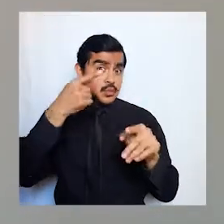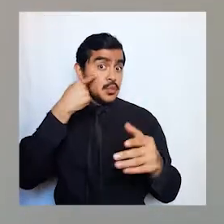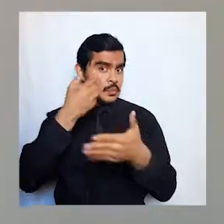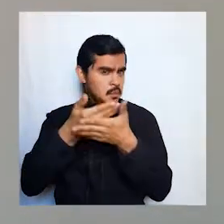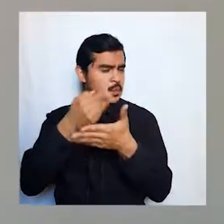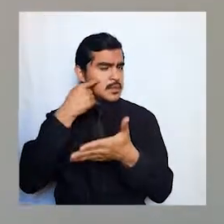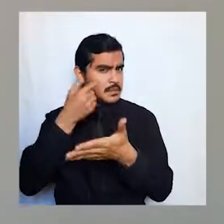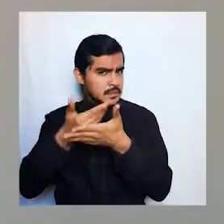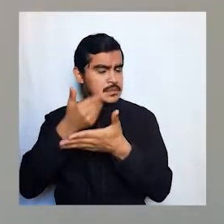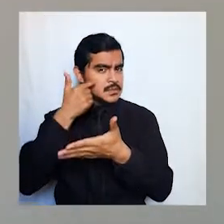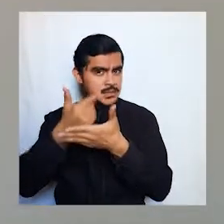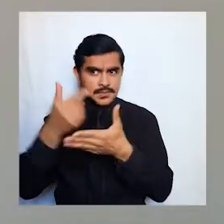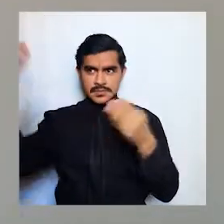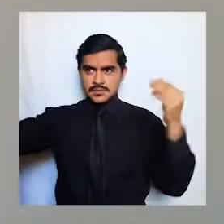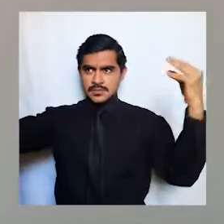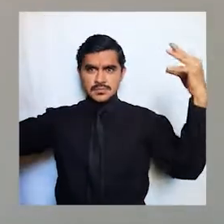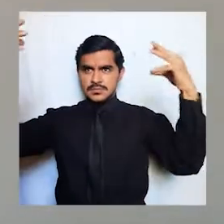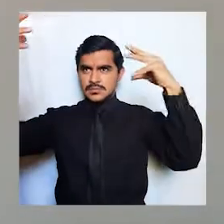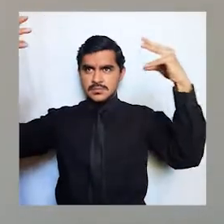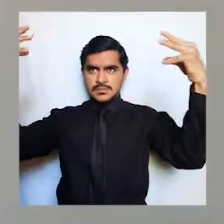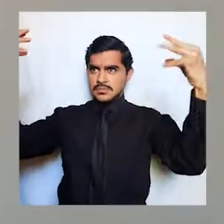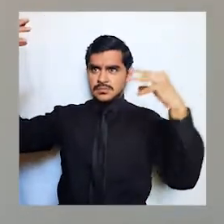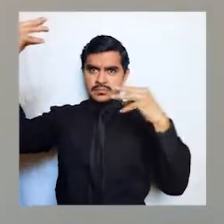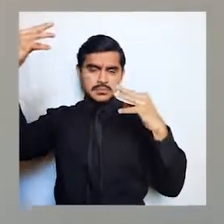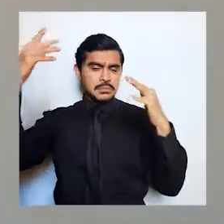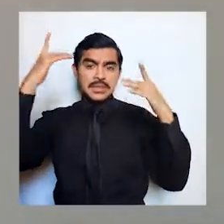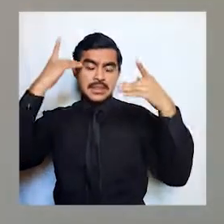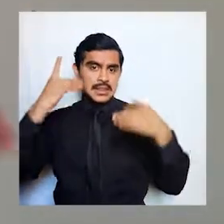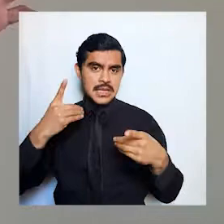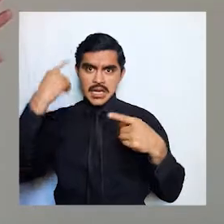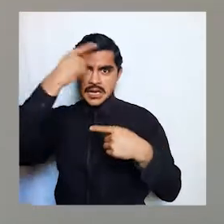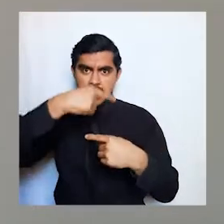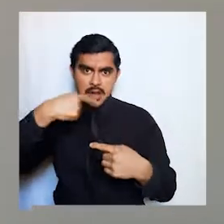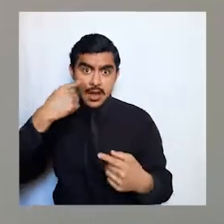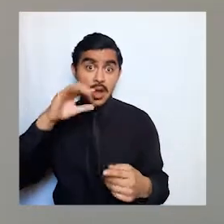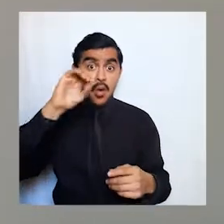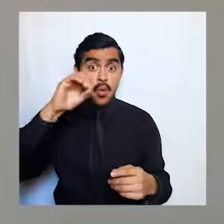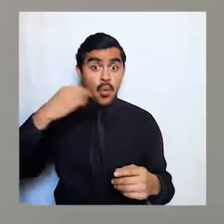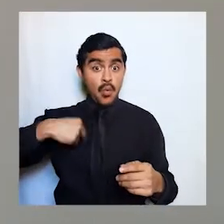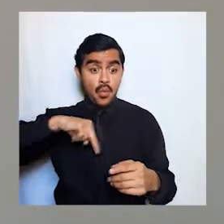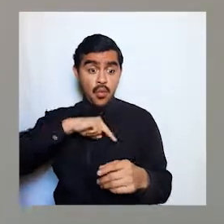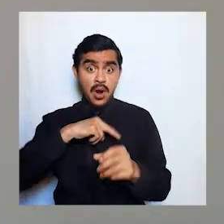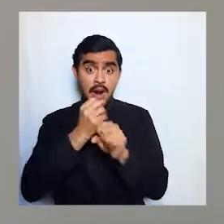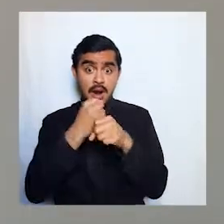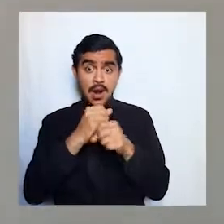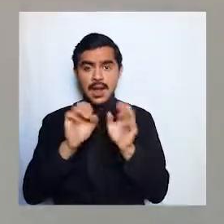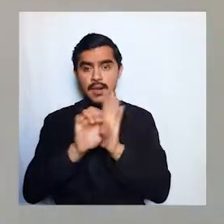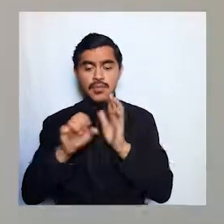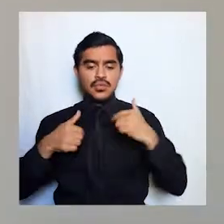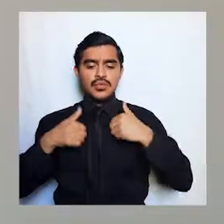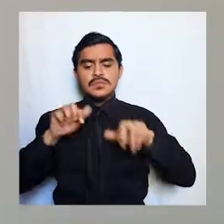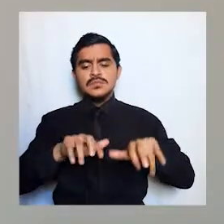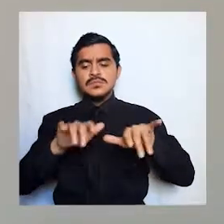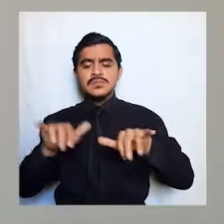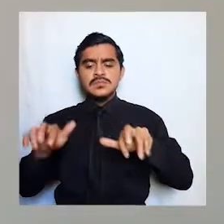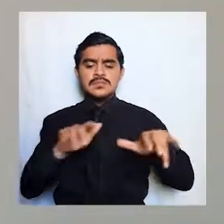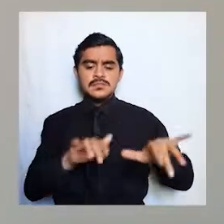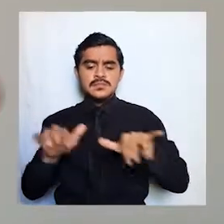cuenta porque a medida que pongas bien la luz a la dirección hacia tu cara o lo que estés digamos si estás tocando el piano